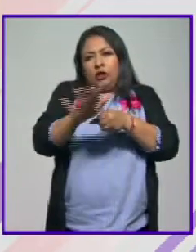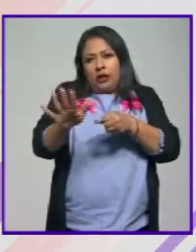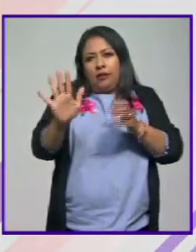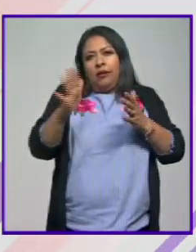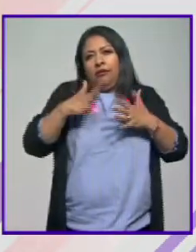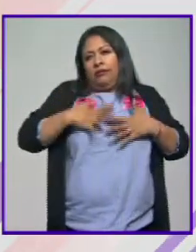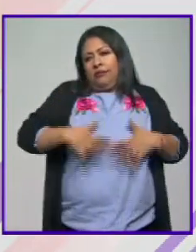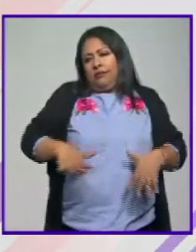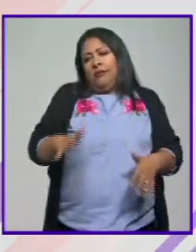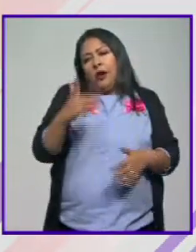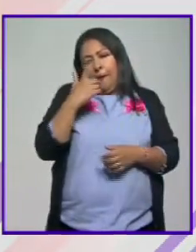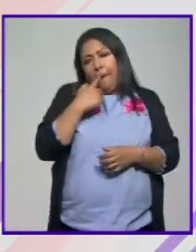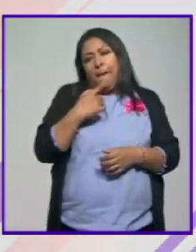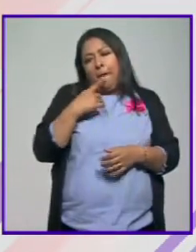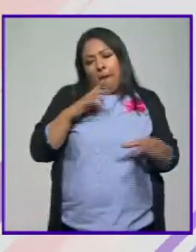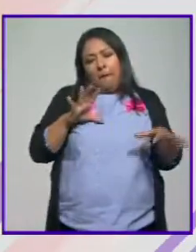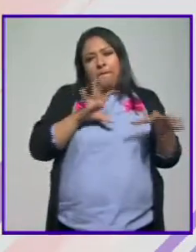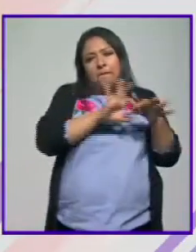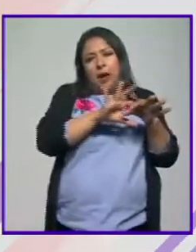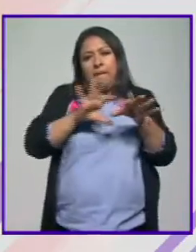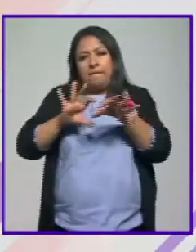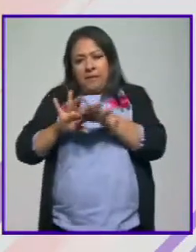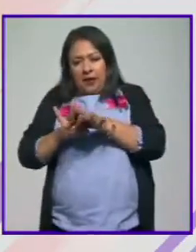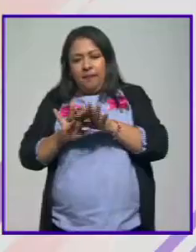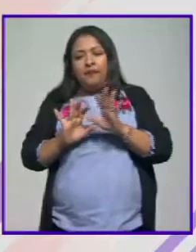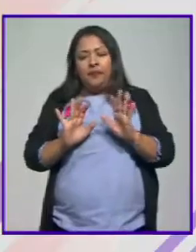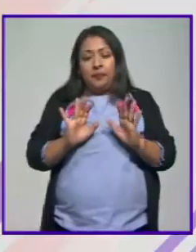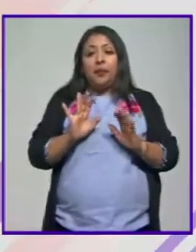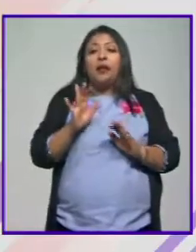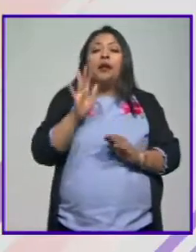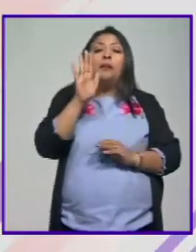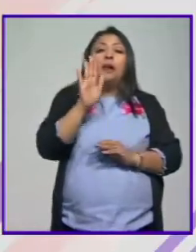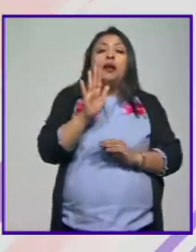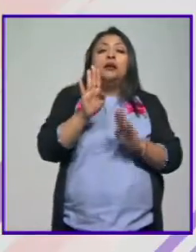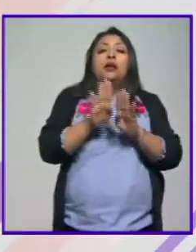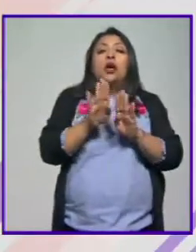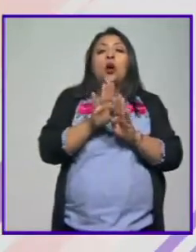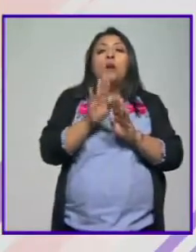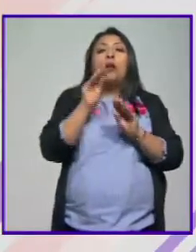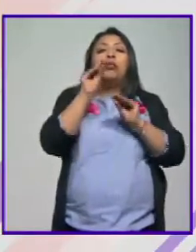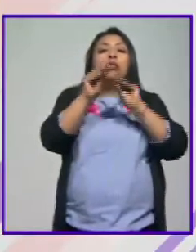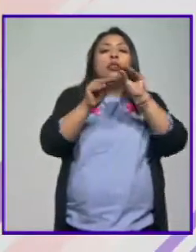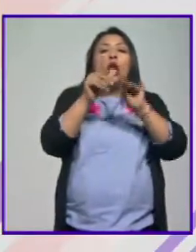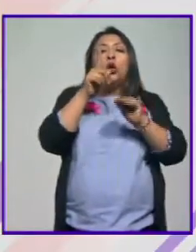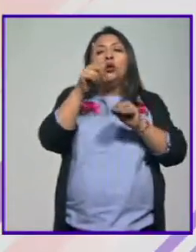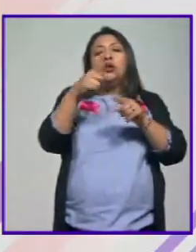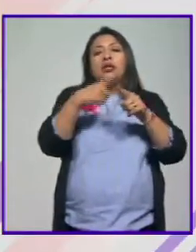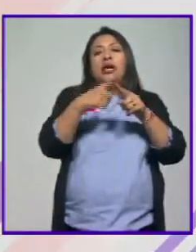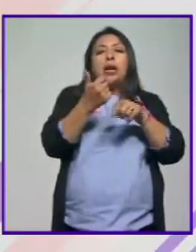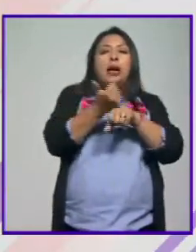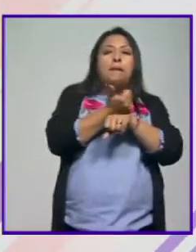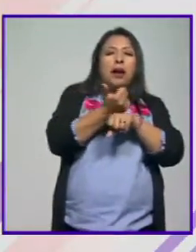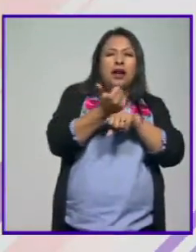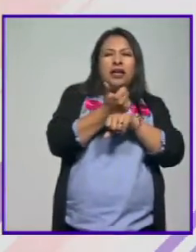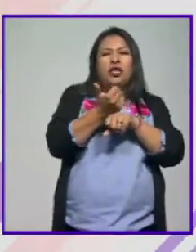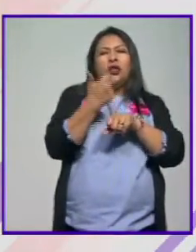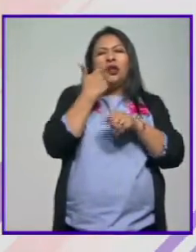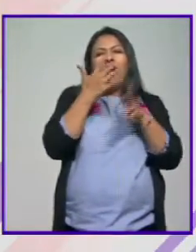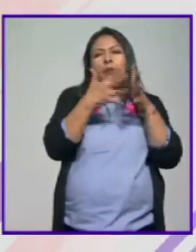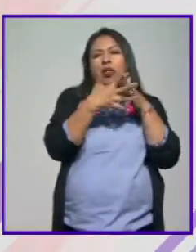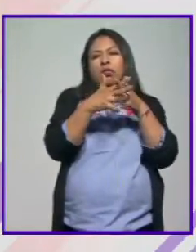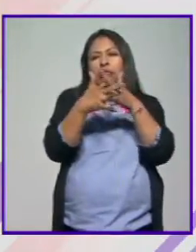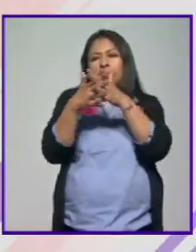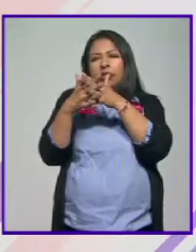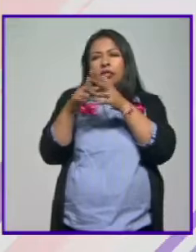pues sin duda sería más el rojo los los como pequeños toques de luz los daría por ahí el amarillo entonces lo que intentamos hacer es una